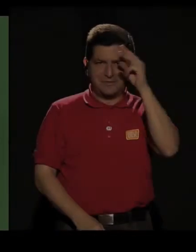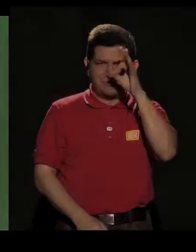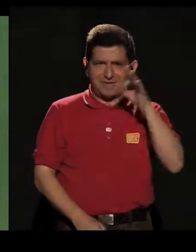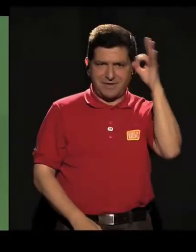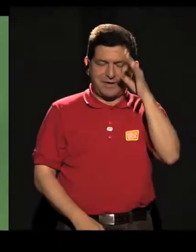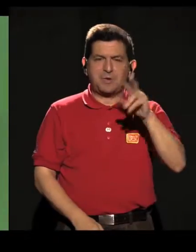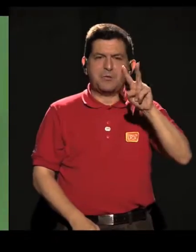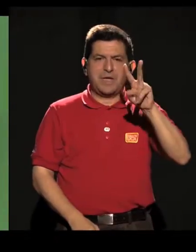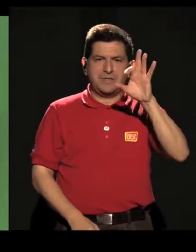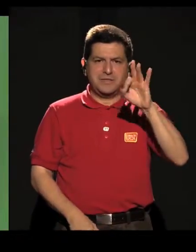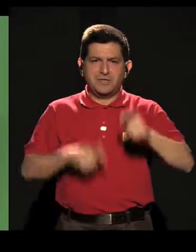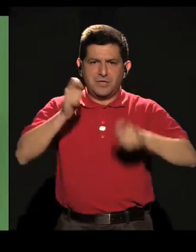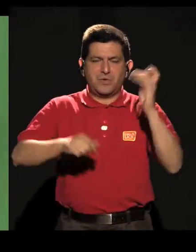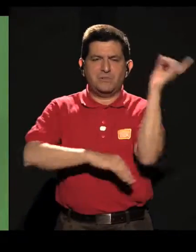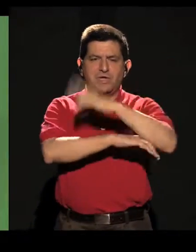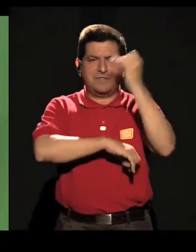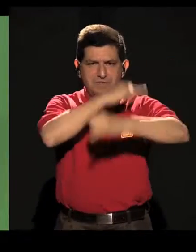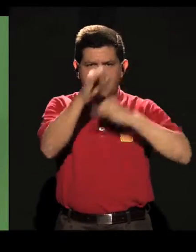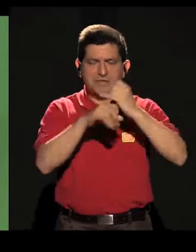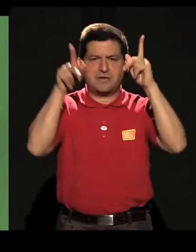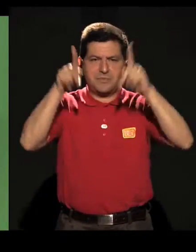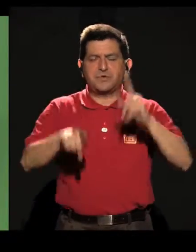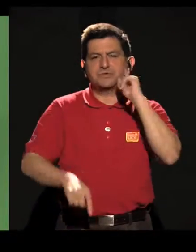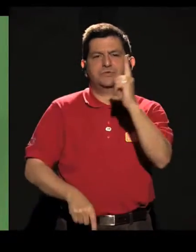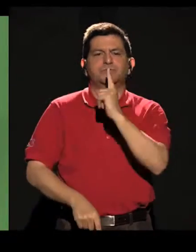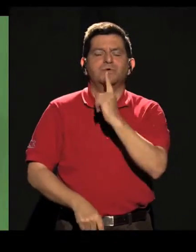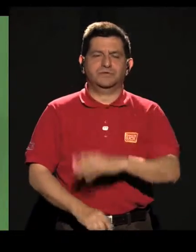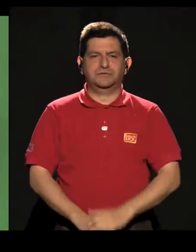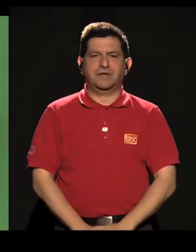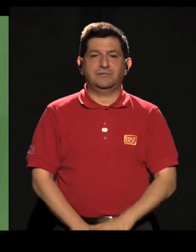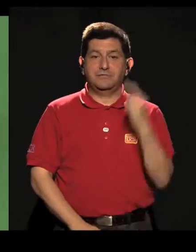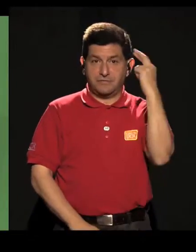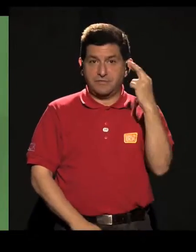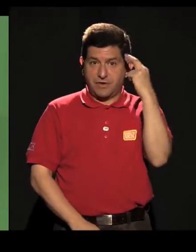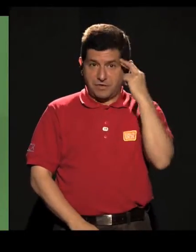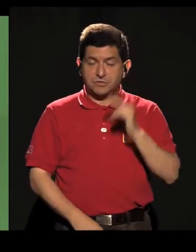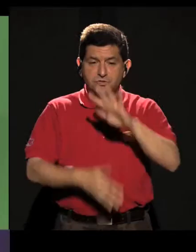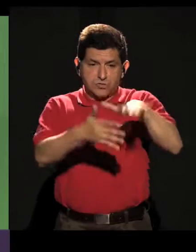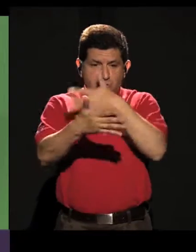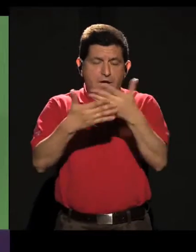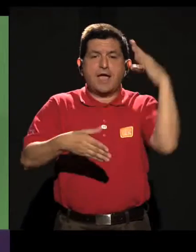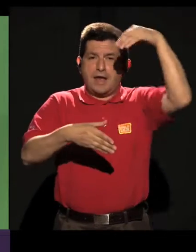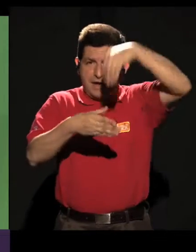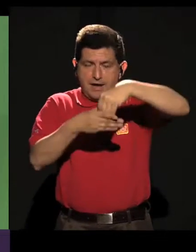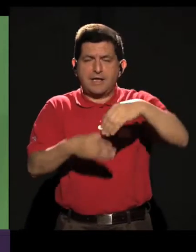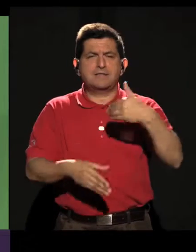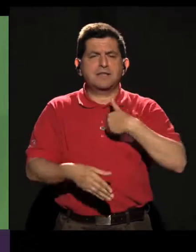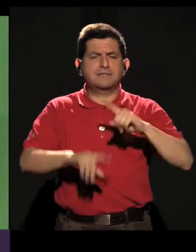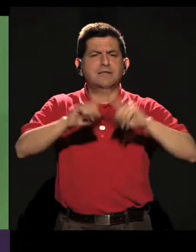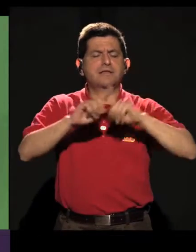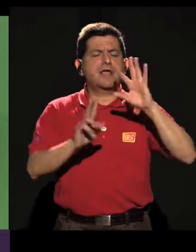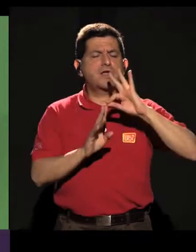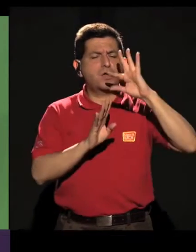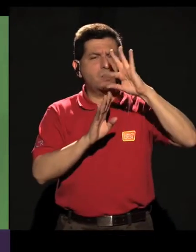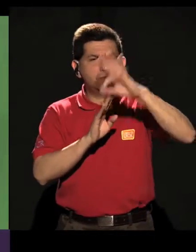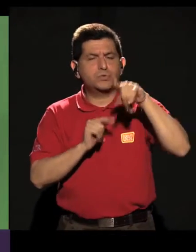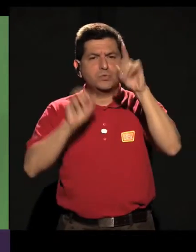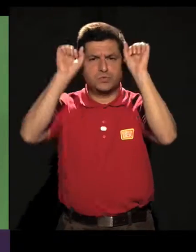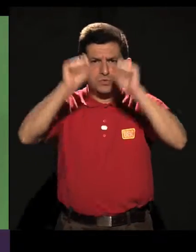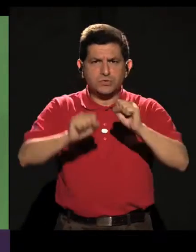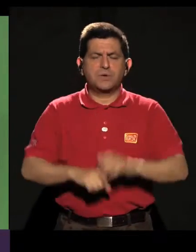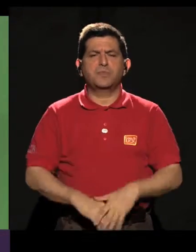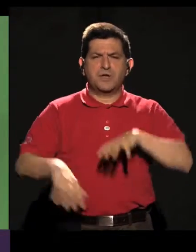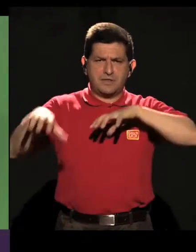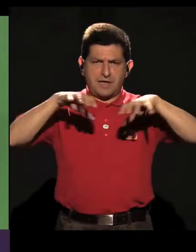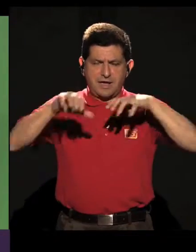El 29 de septiembre se celebra el Día Internacional de la Persona Sorda y por eso, en esta agenda inclusiva, le traigo varias opciones